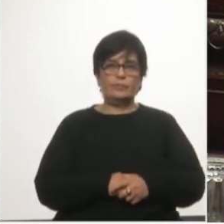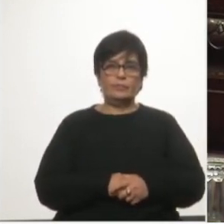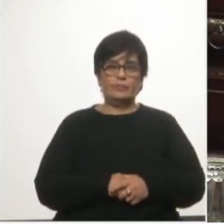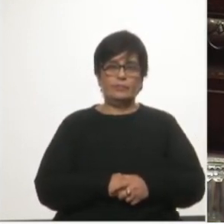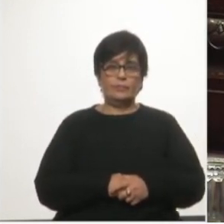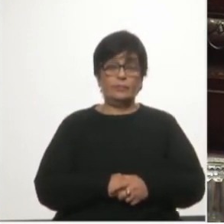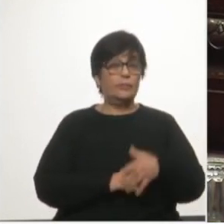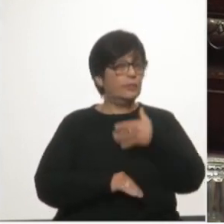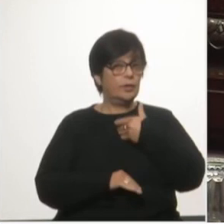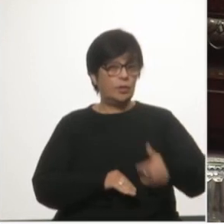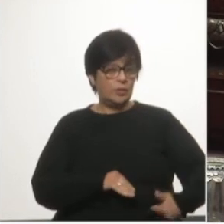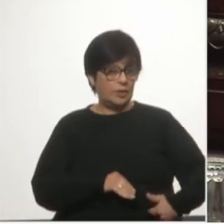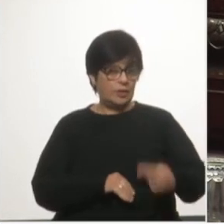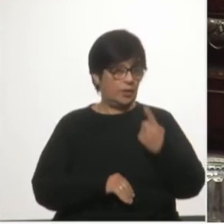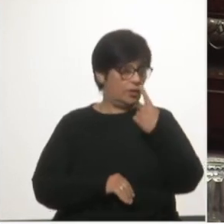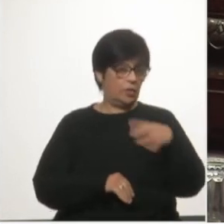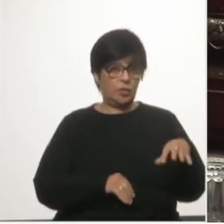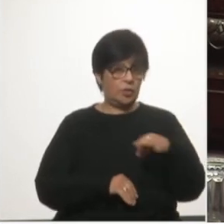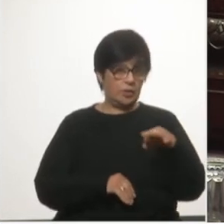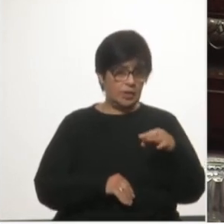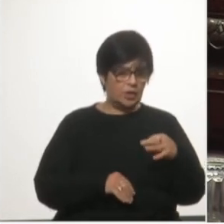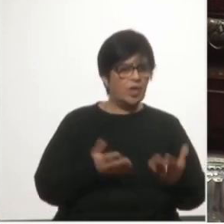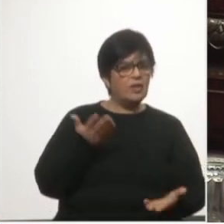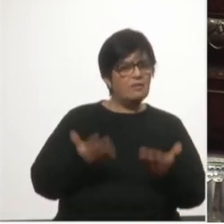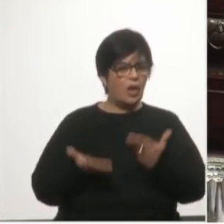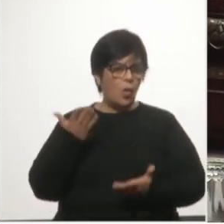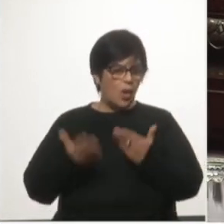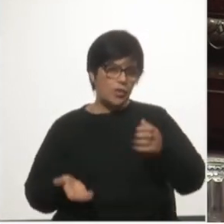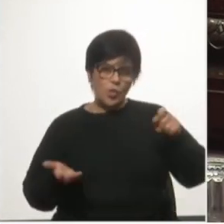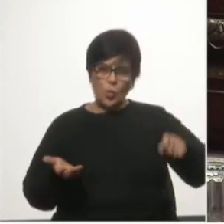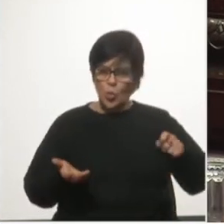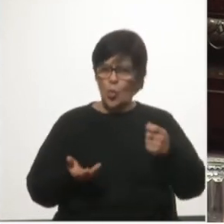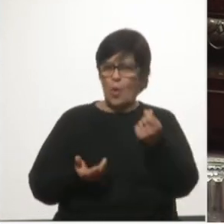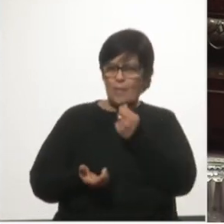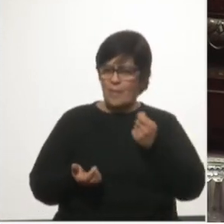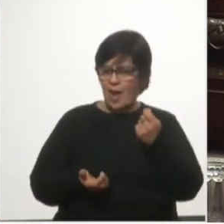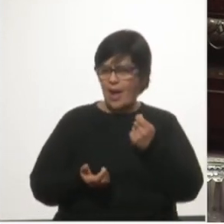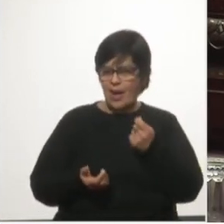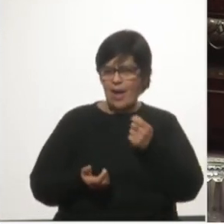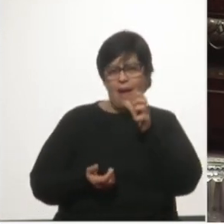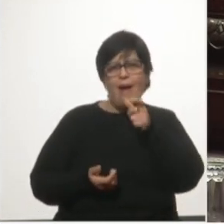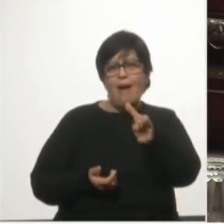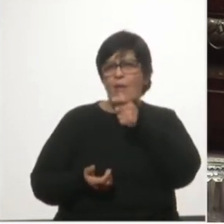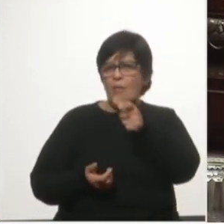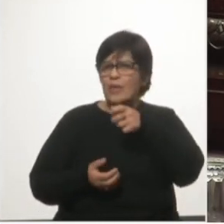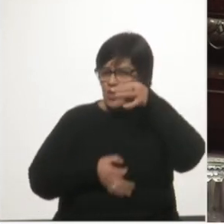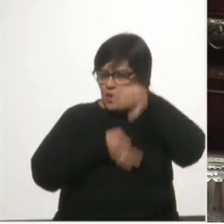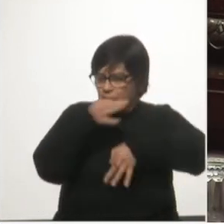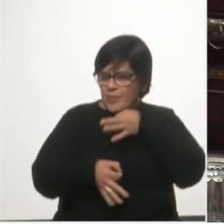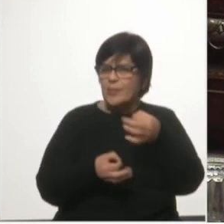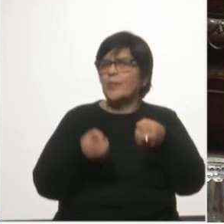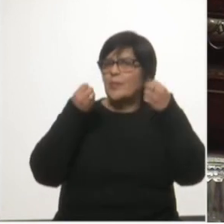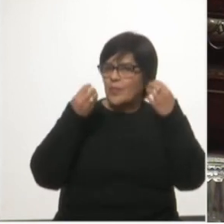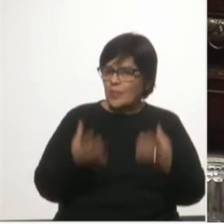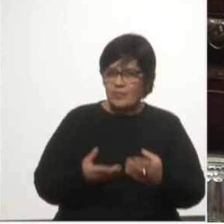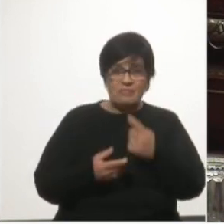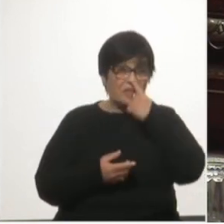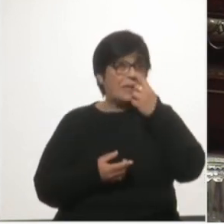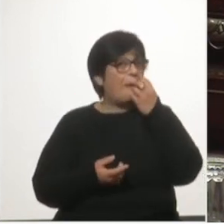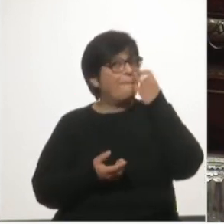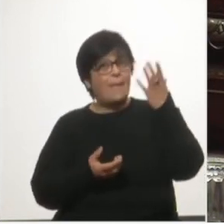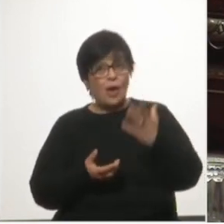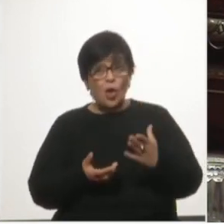El gobierno no sólo no presentó estudios jurídicos ni económicos que fundamenten el acuerdo desde el punto de vista del interés nacional